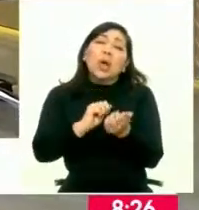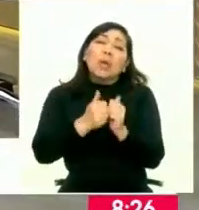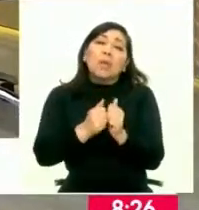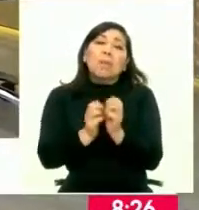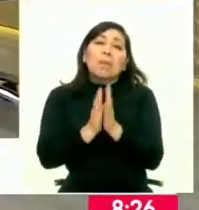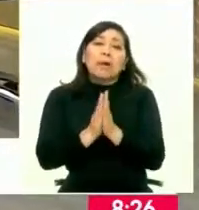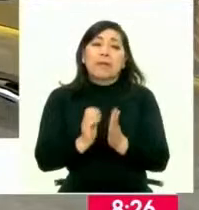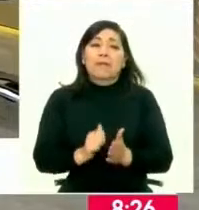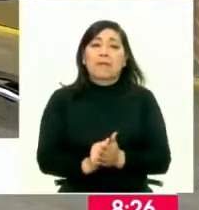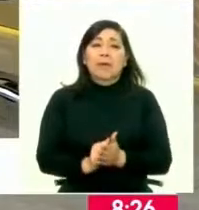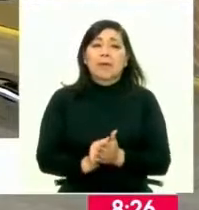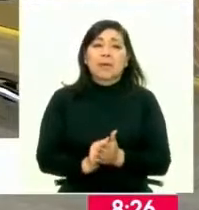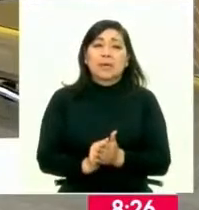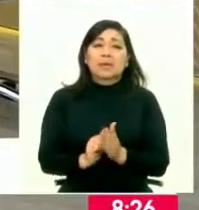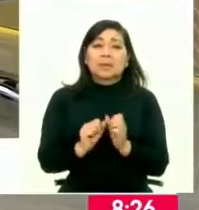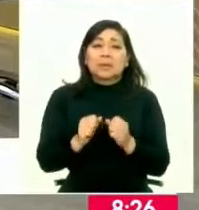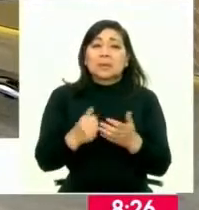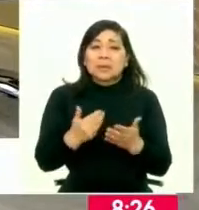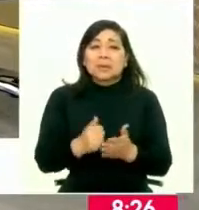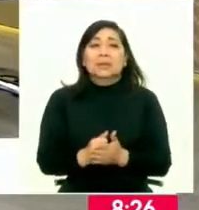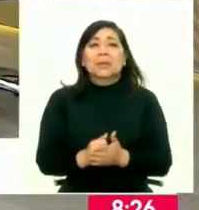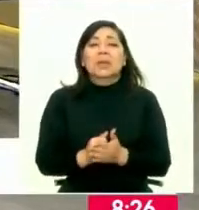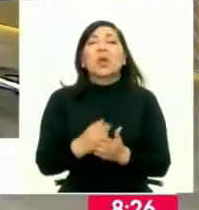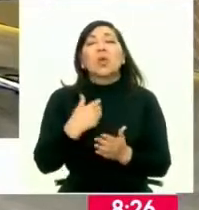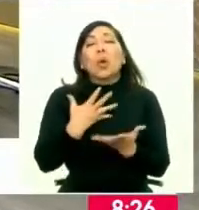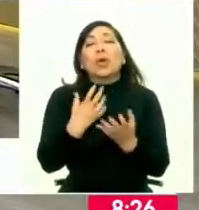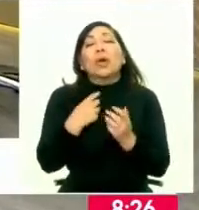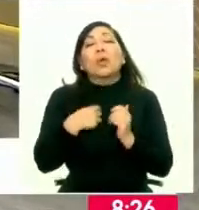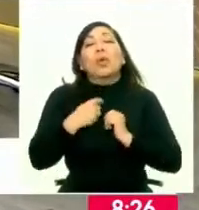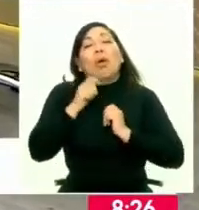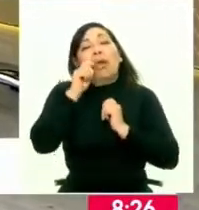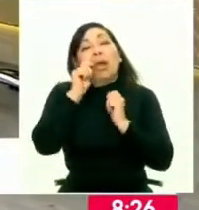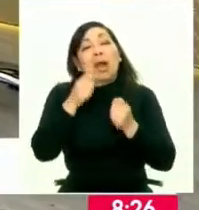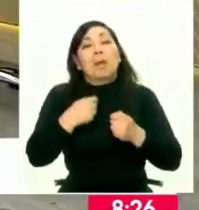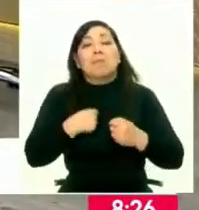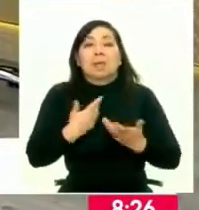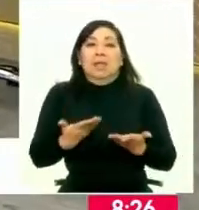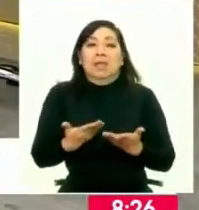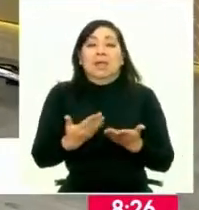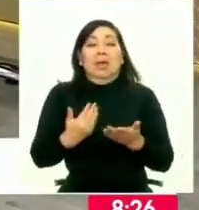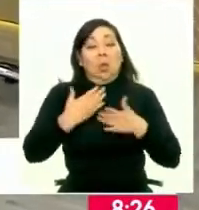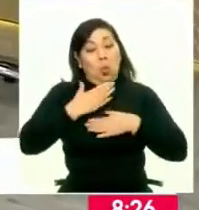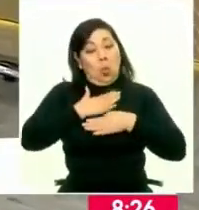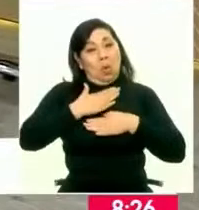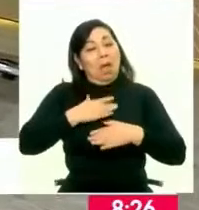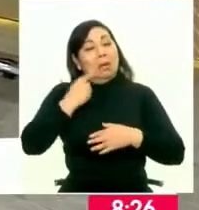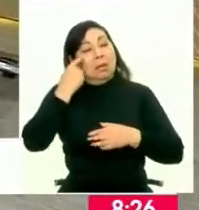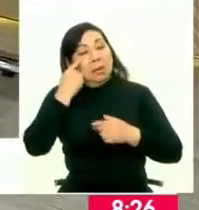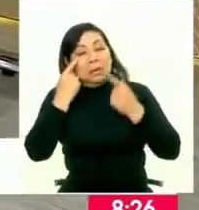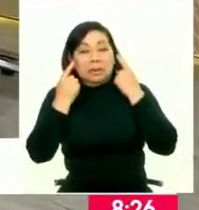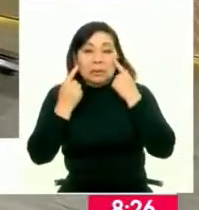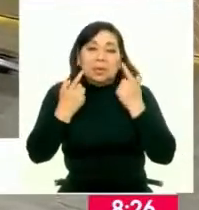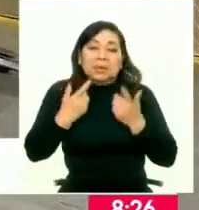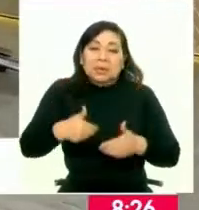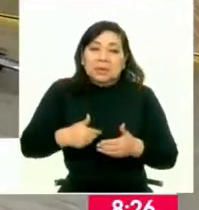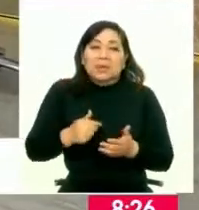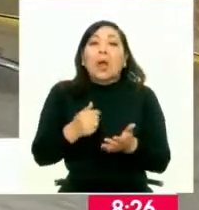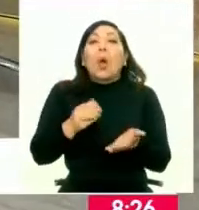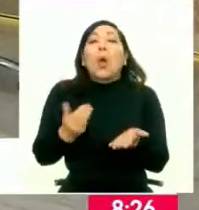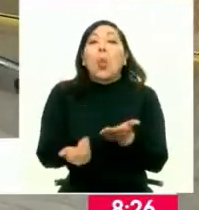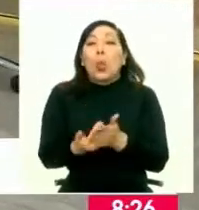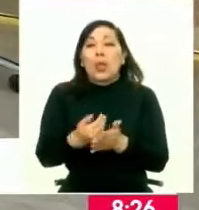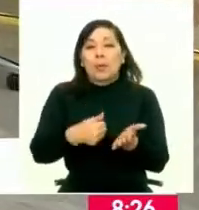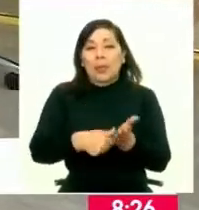por favor, la posibilidad a donar. Quiero donar. De acuerdo. Eso significa que tendrían que emitirle un nuevo DNI. DNI,